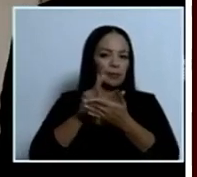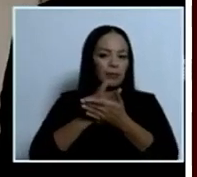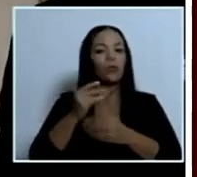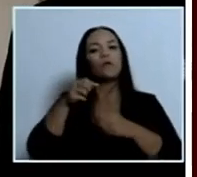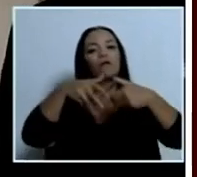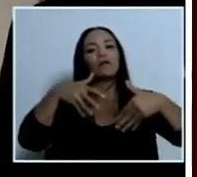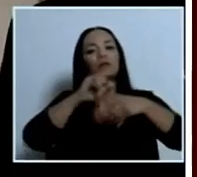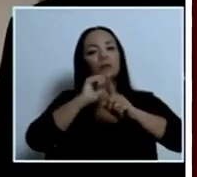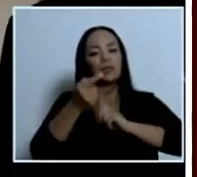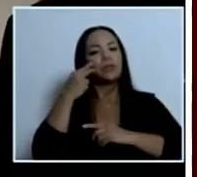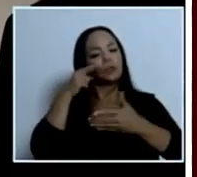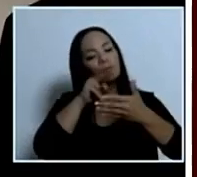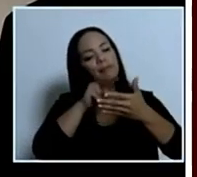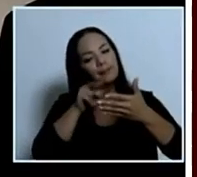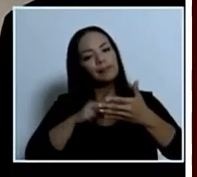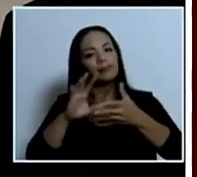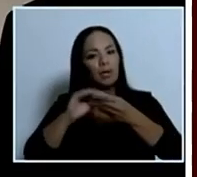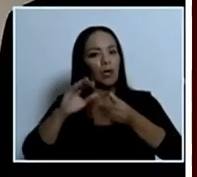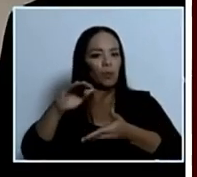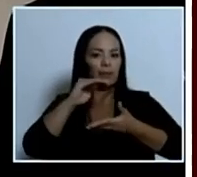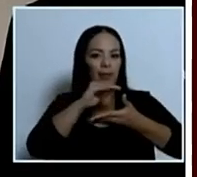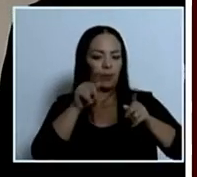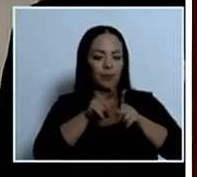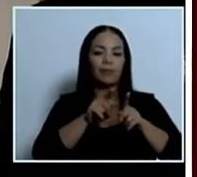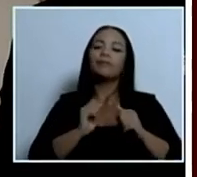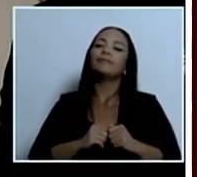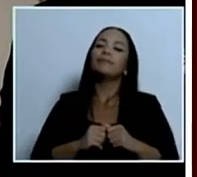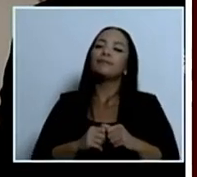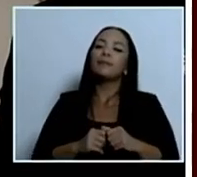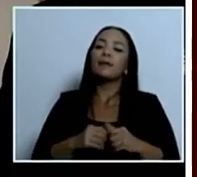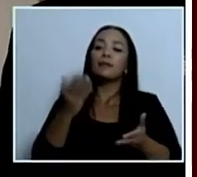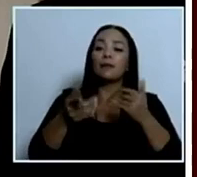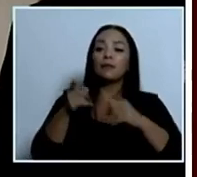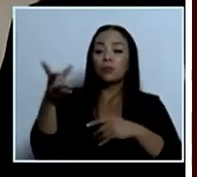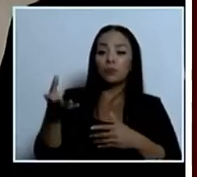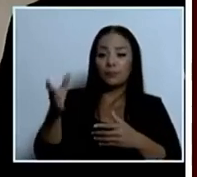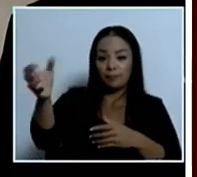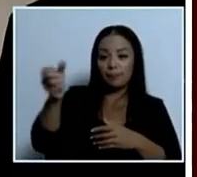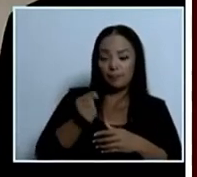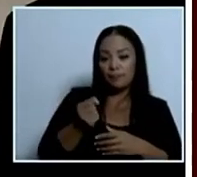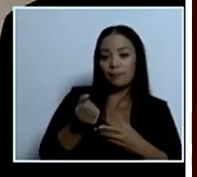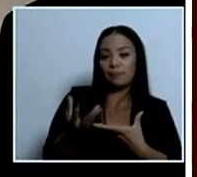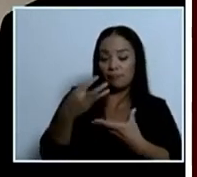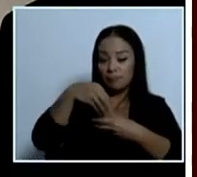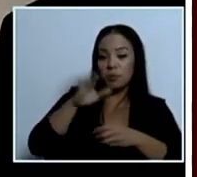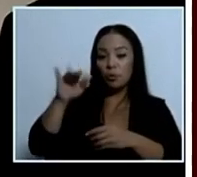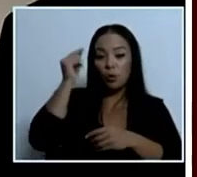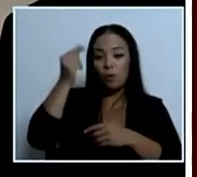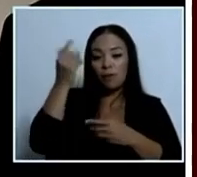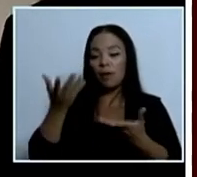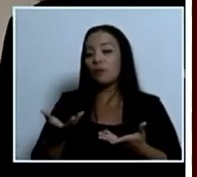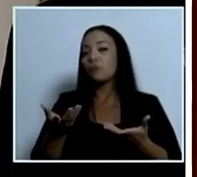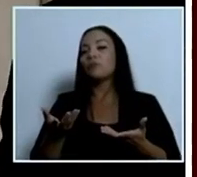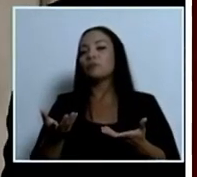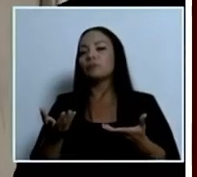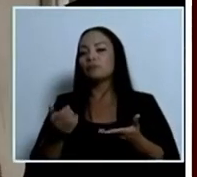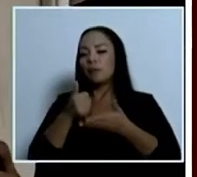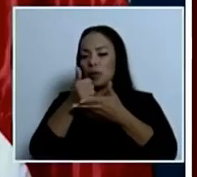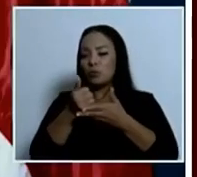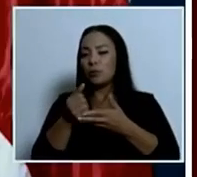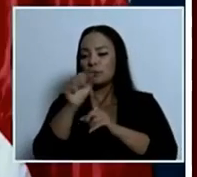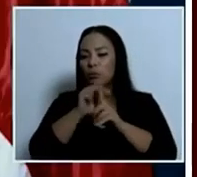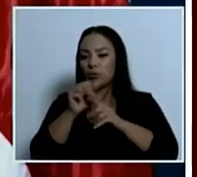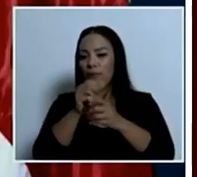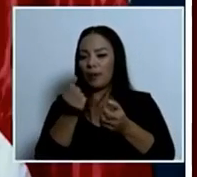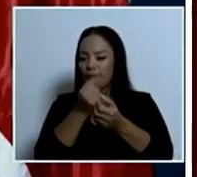que veo y que me han comentado la posibilidad de volverla a integrar al gabinete para que le ayude en el rescate de Costa Rica vea